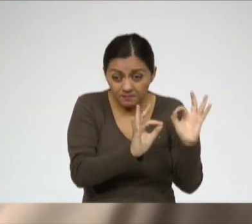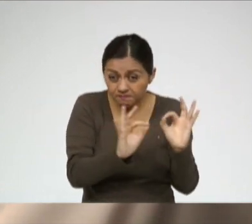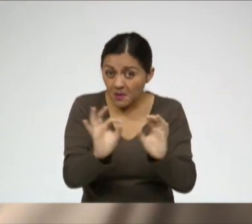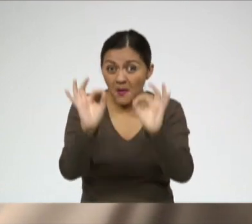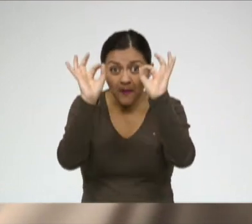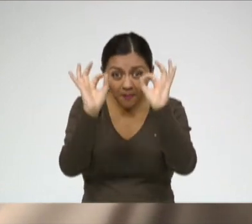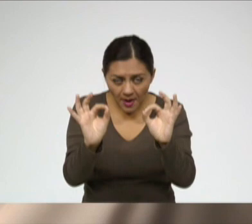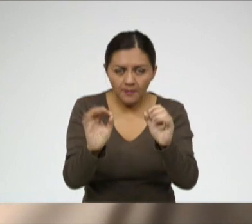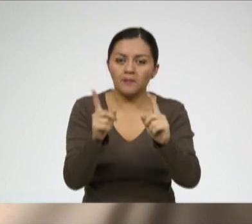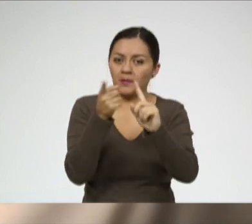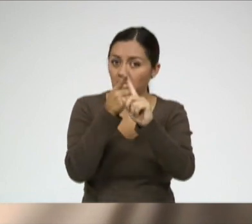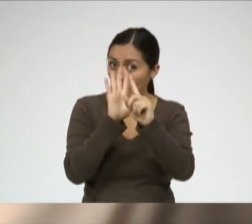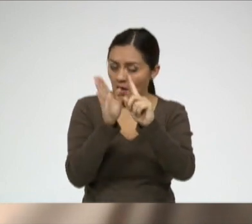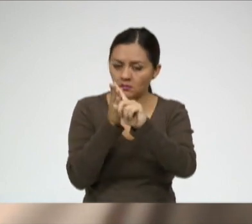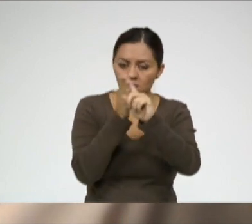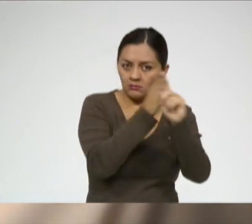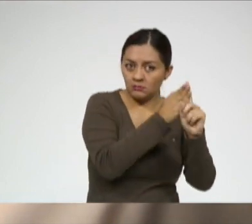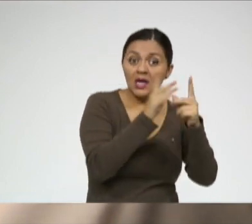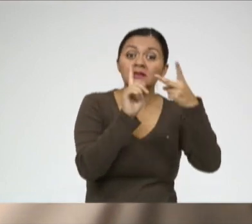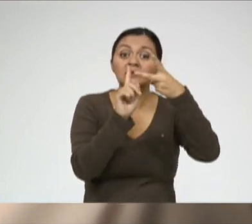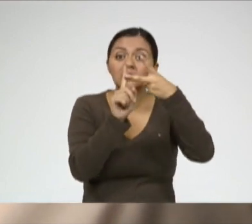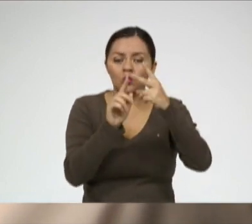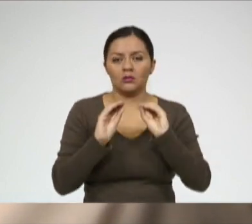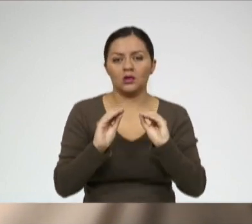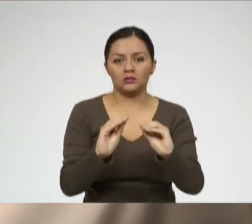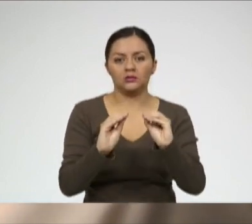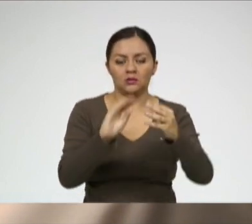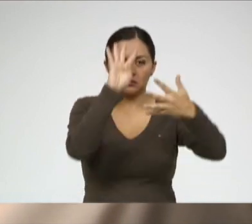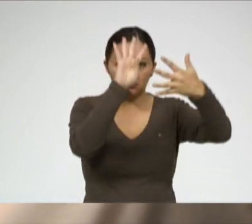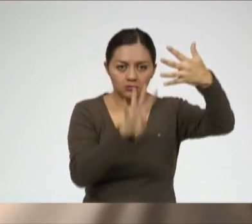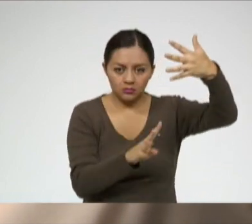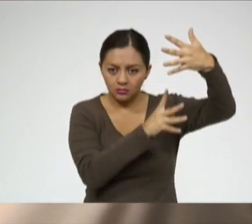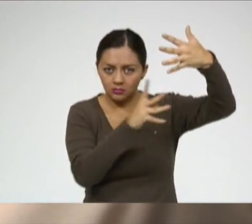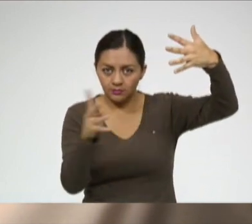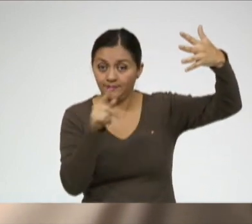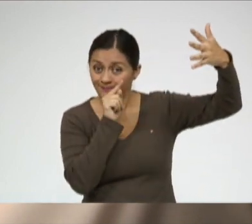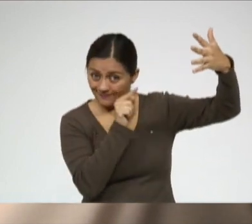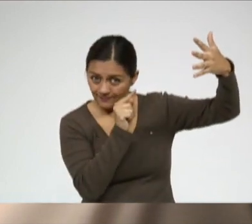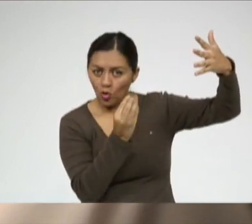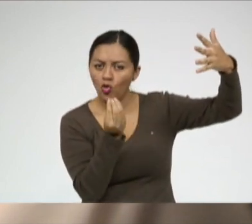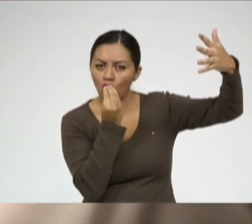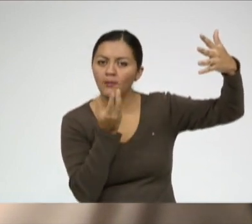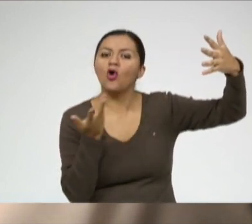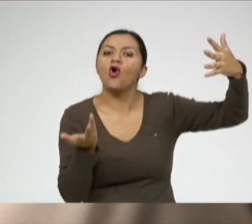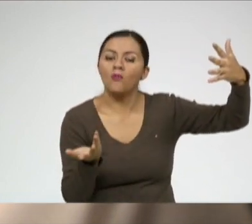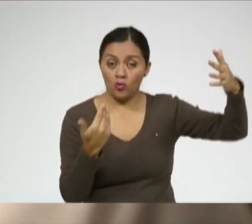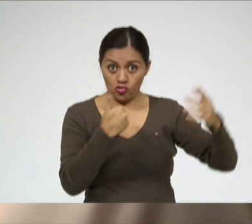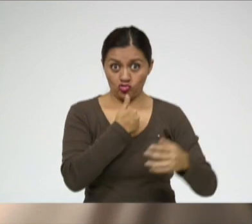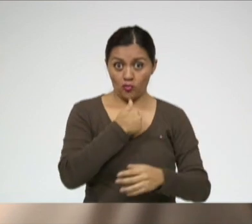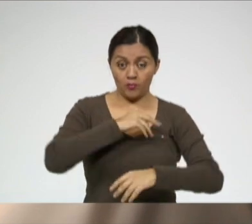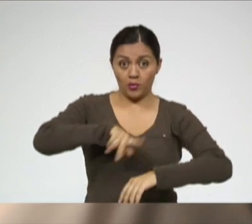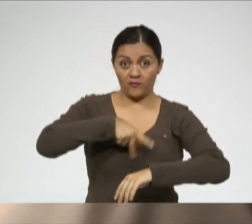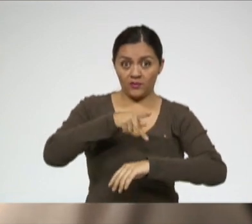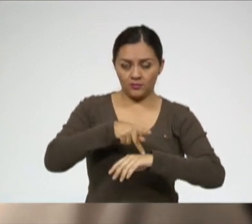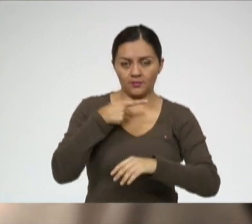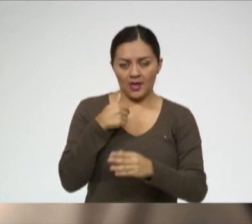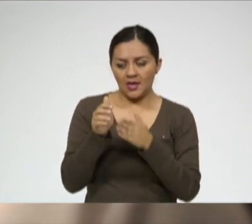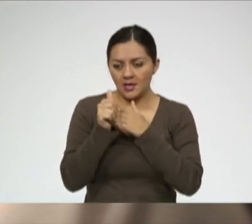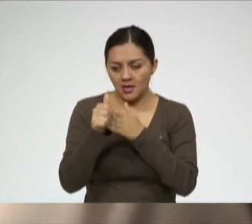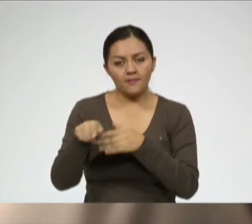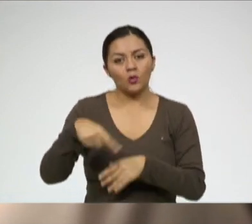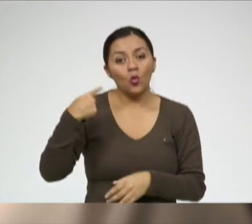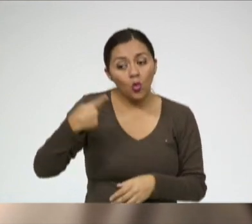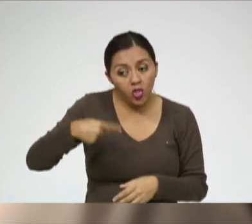vamos a la segunda parte que es la parte nutricional. Entonces nosotros los especialistas en la nutrición lo que hacemos es guiarle al paciente en las calorías